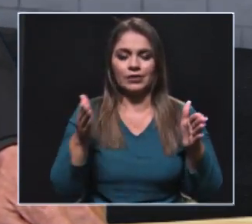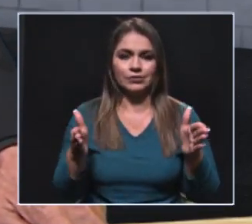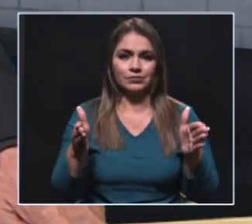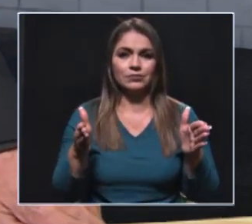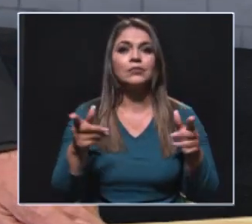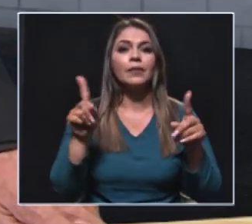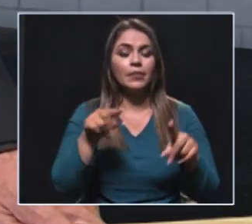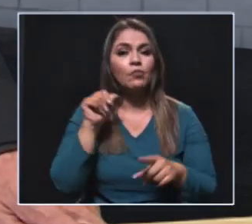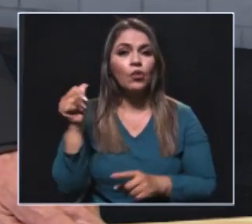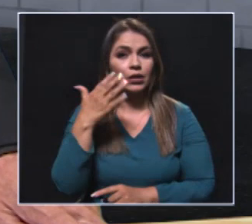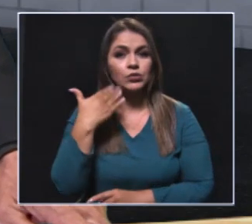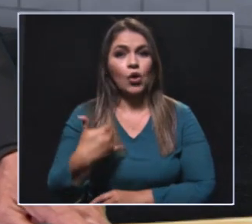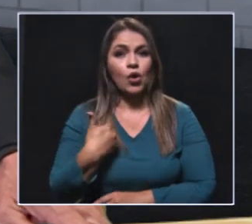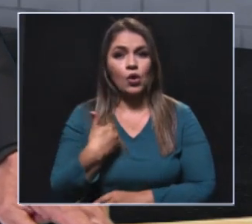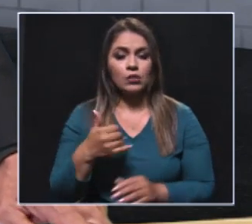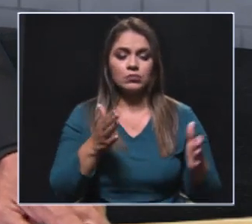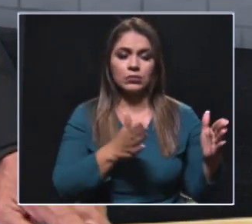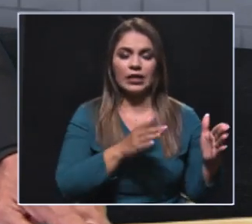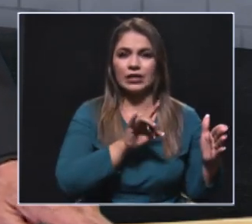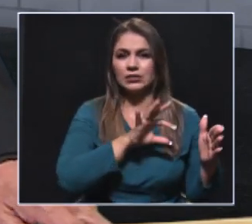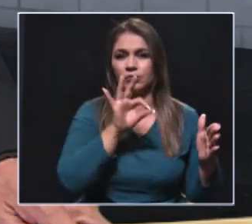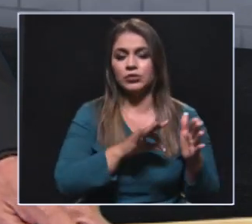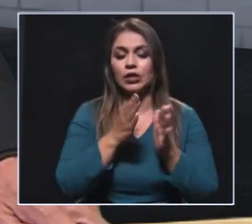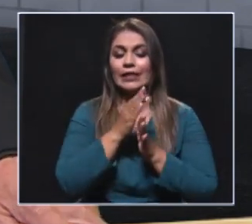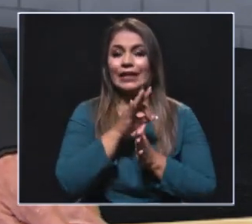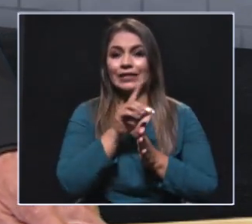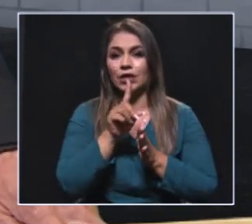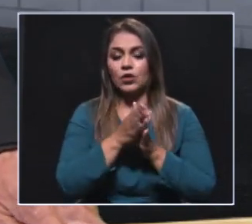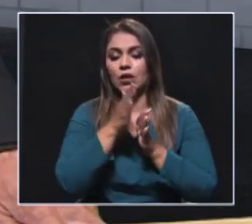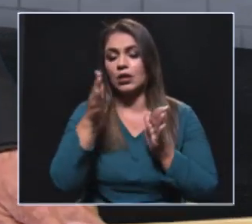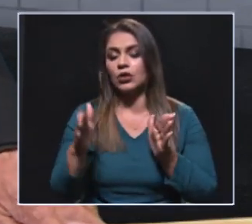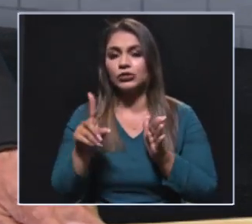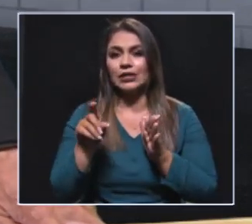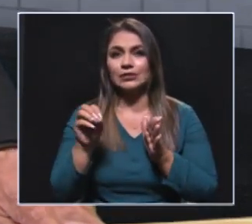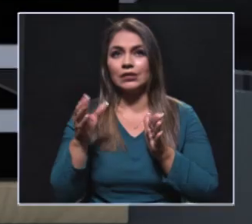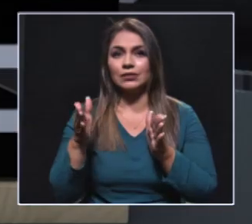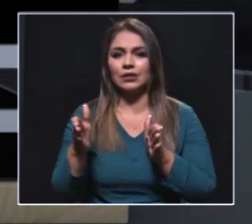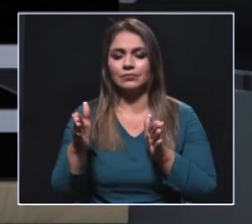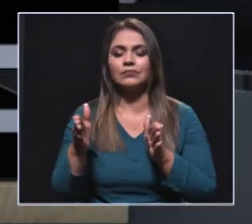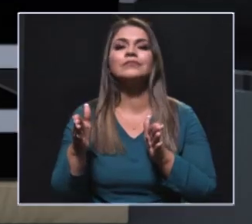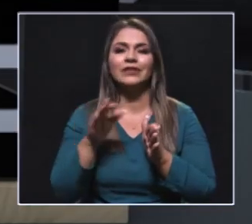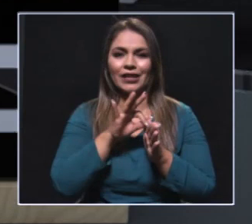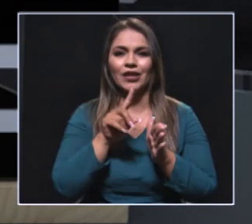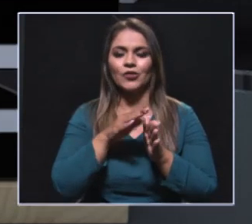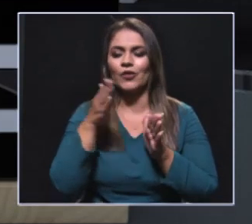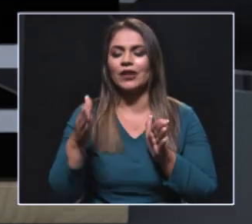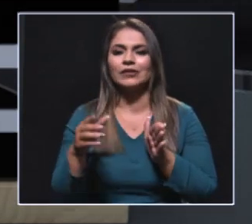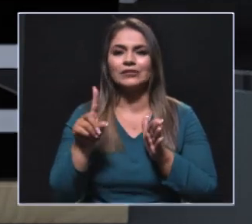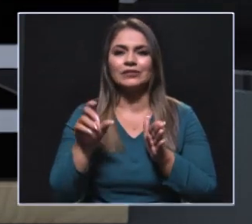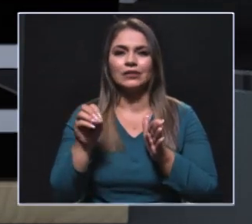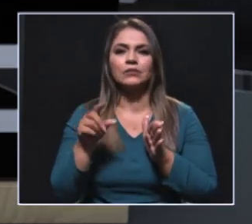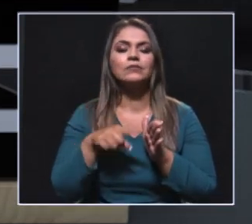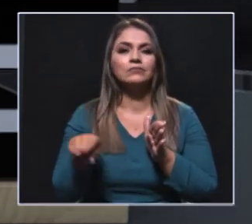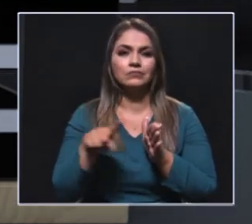representada ahí en las mujeres.% más o menos. Entre los 31 años y los 60 tenemos el gran grueso, tenemos más de 340